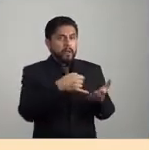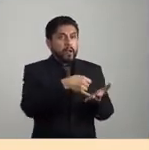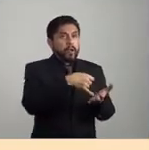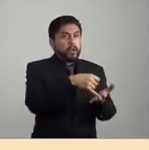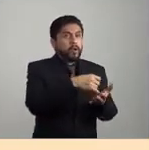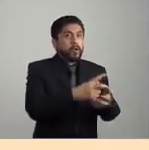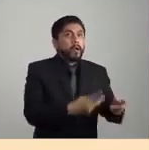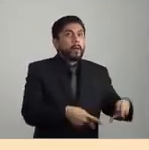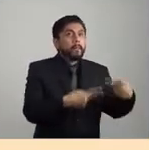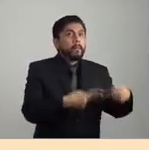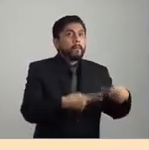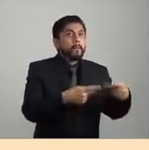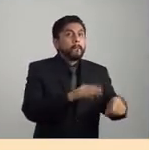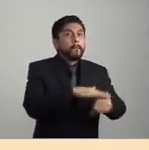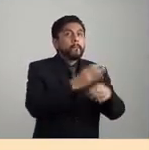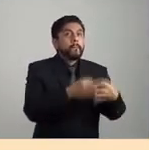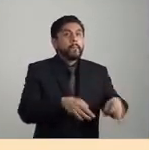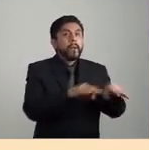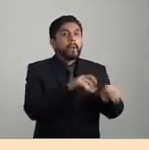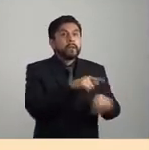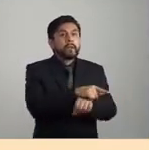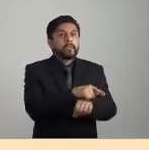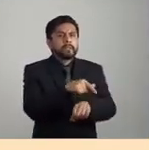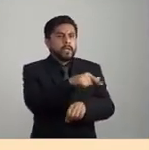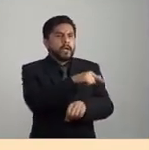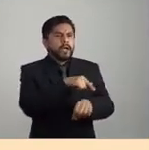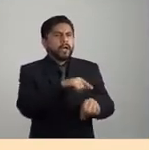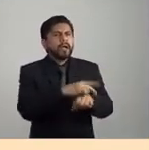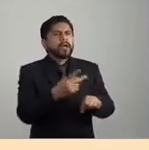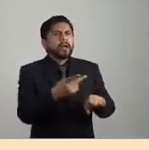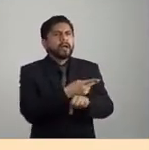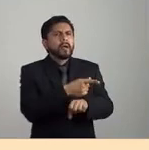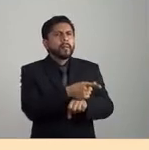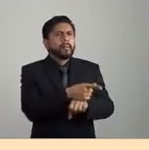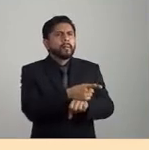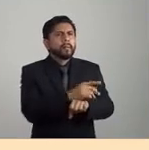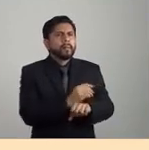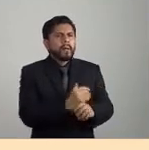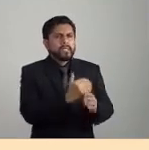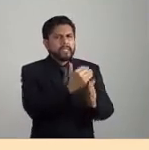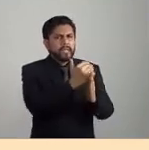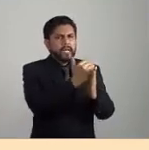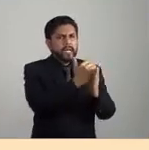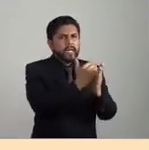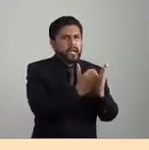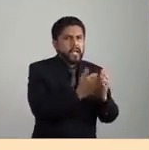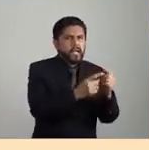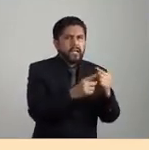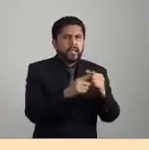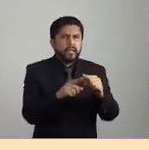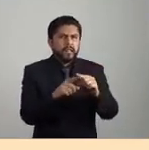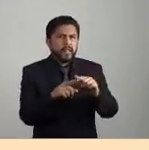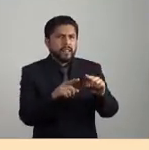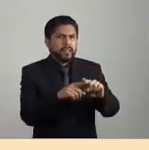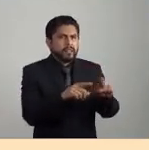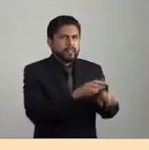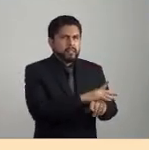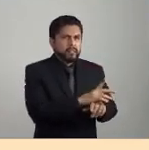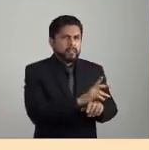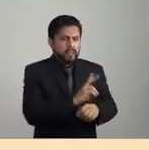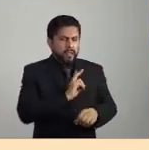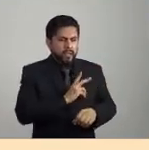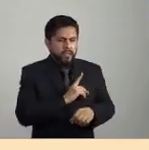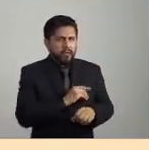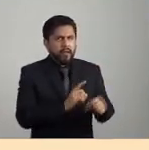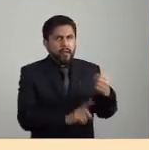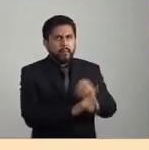y se trata de que haya la menor o el control mayor posible de las condiciones de crecimiento y que el suelo sea un simple sustrato, ¿no? Y para eso hay suelos que están